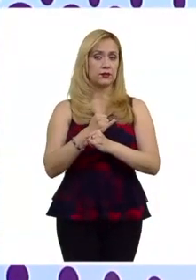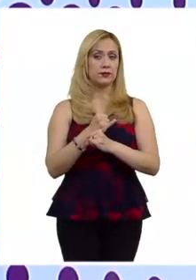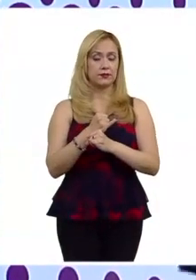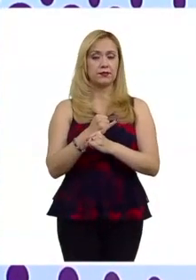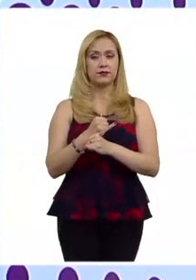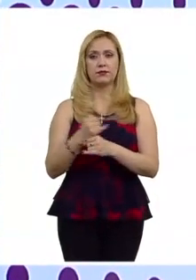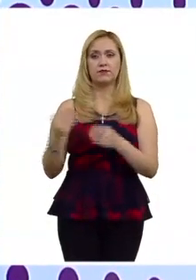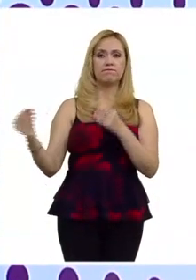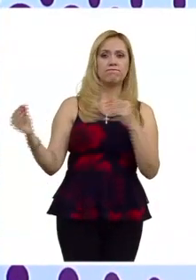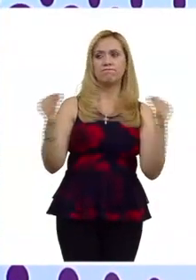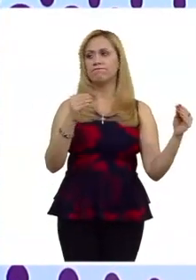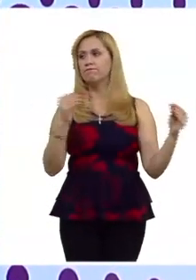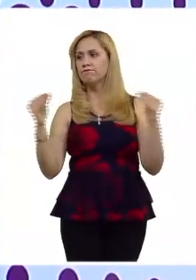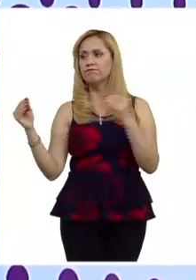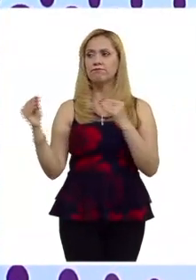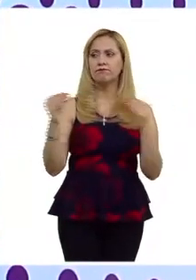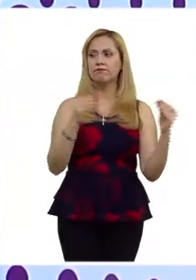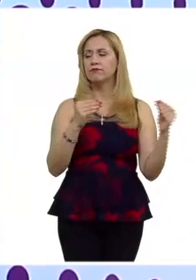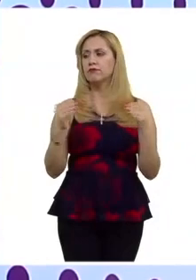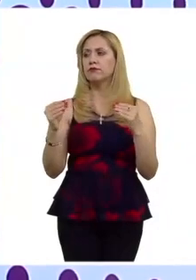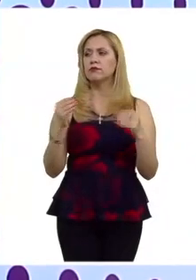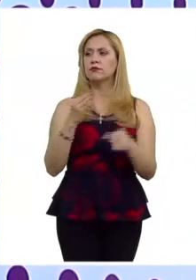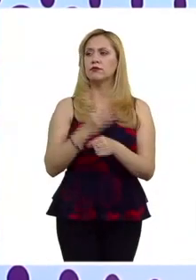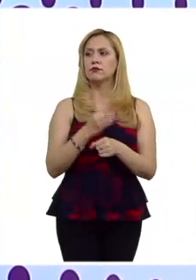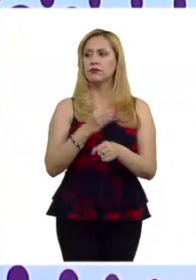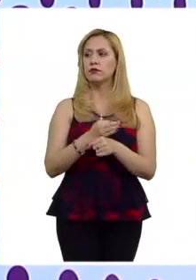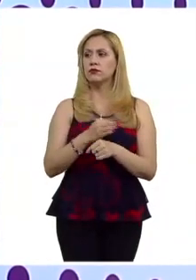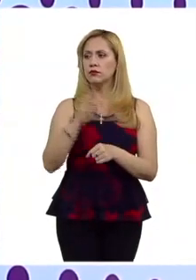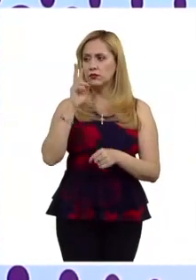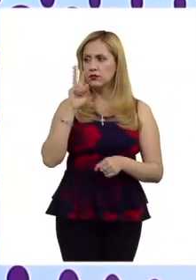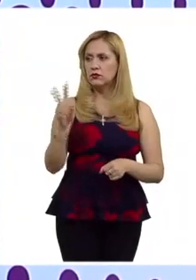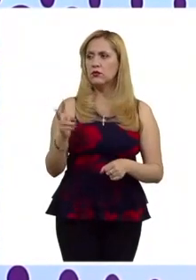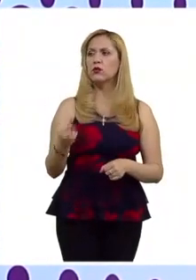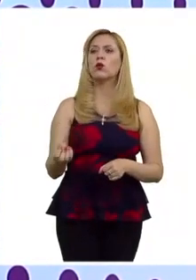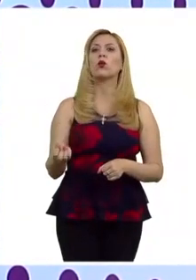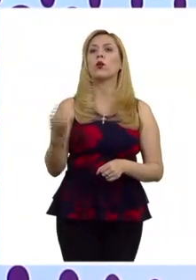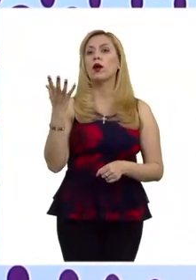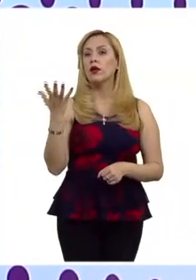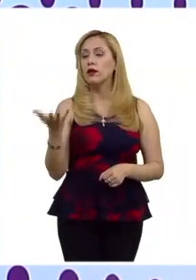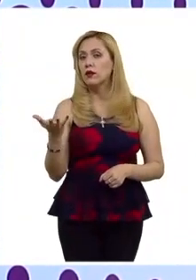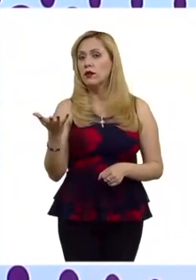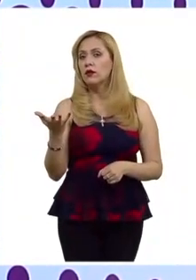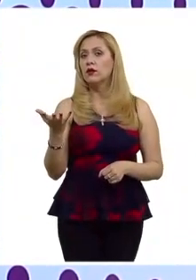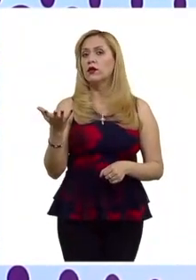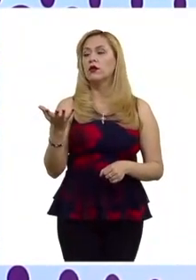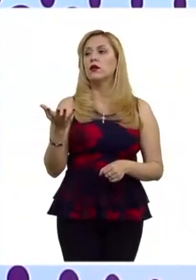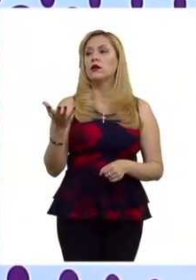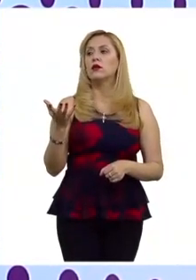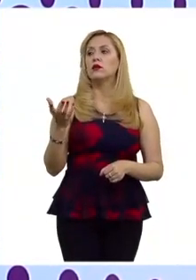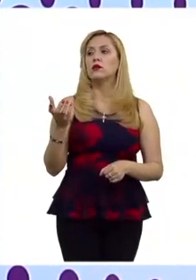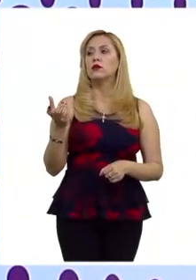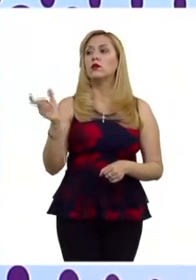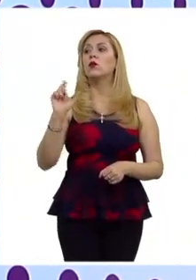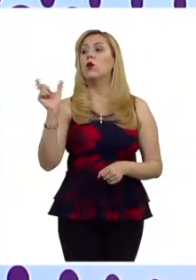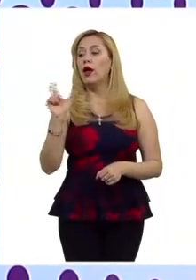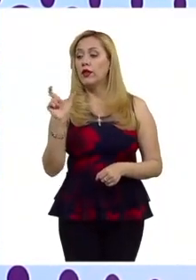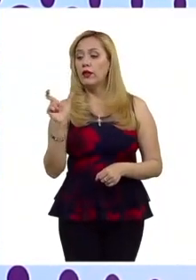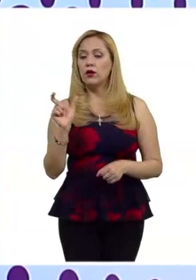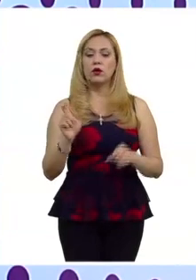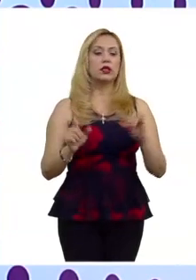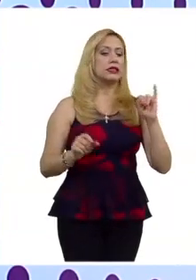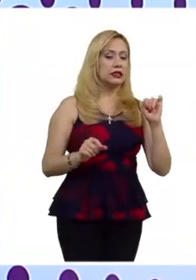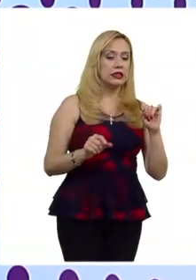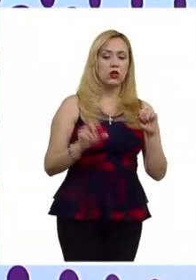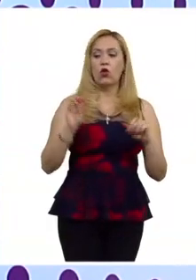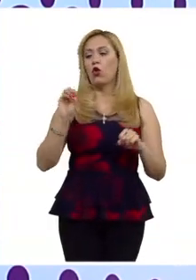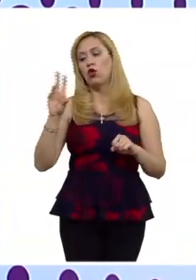en el debate que estamos tomando en cuanto a cuándo se trata de discurso de odio y qué medidas imponer por